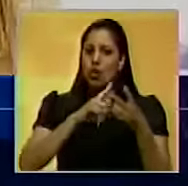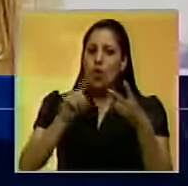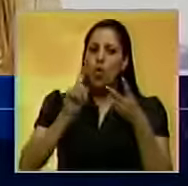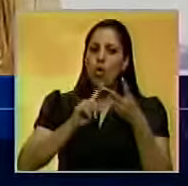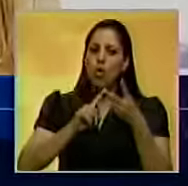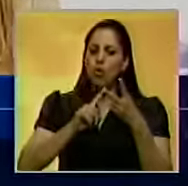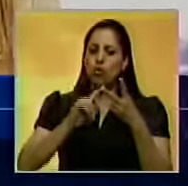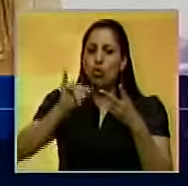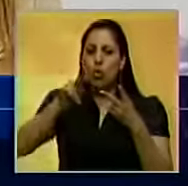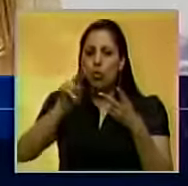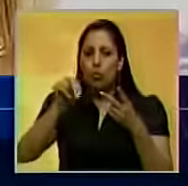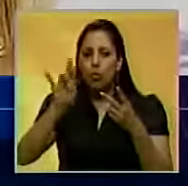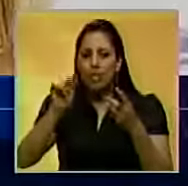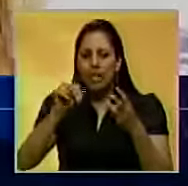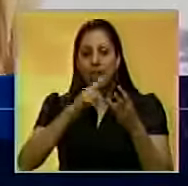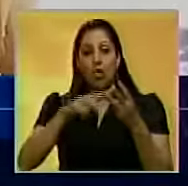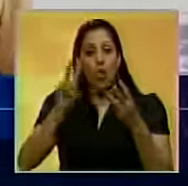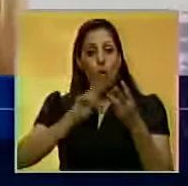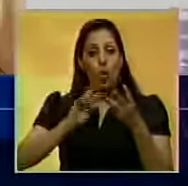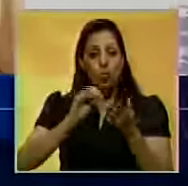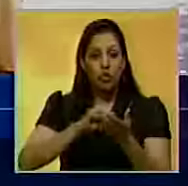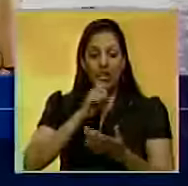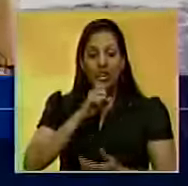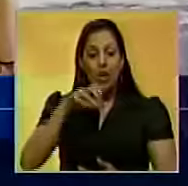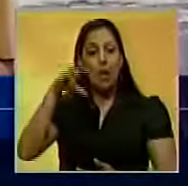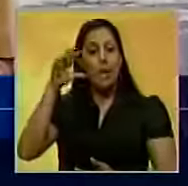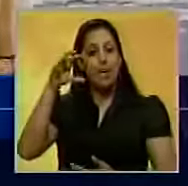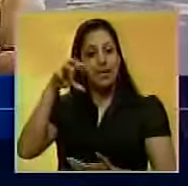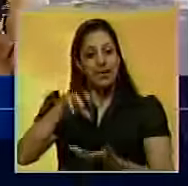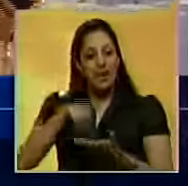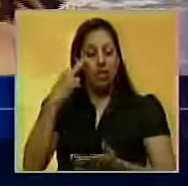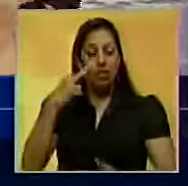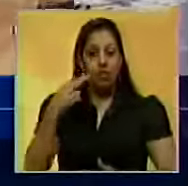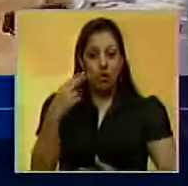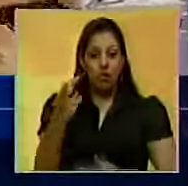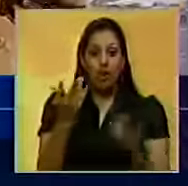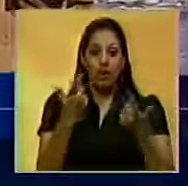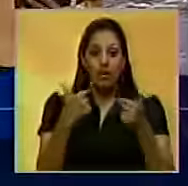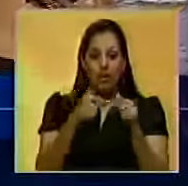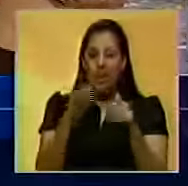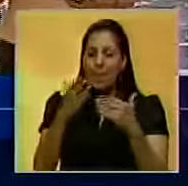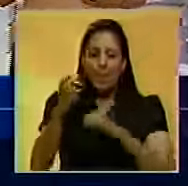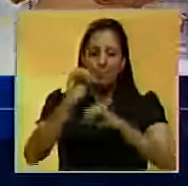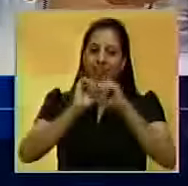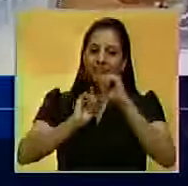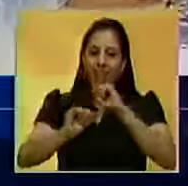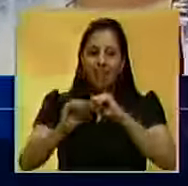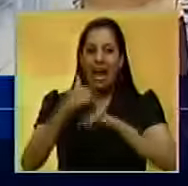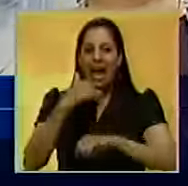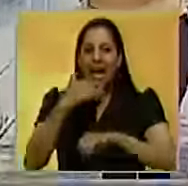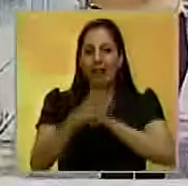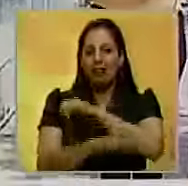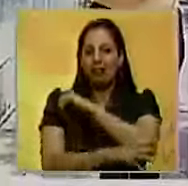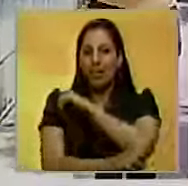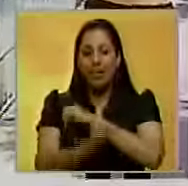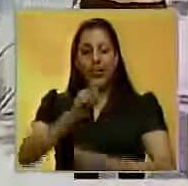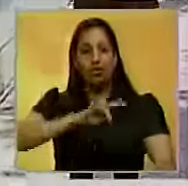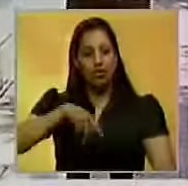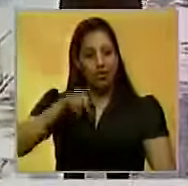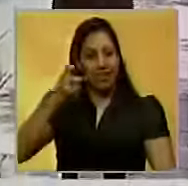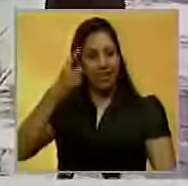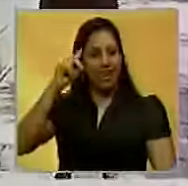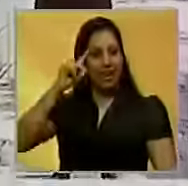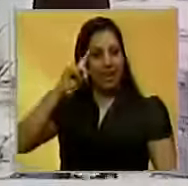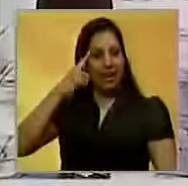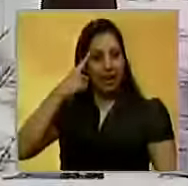Ureña, Junín y Bolívar. Ellos justamente para evitar irregularidades, recordemos que